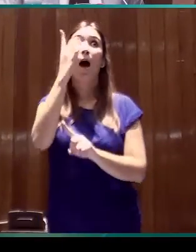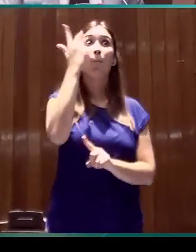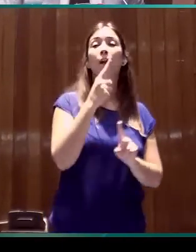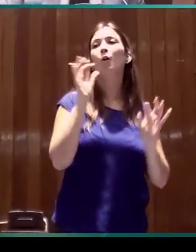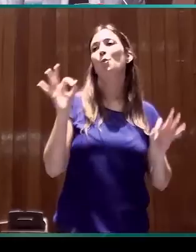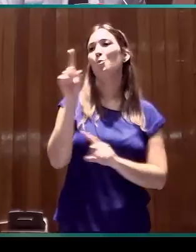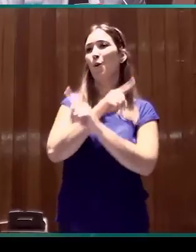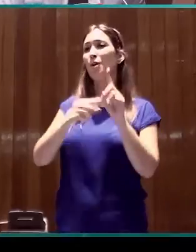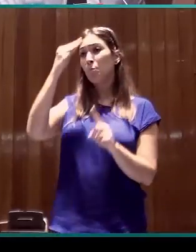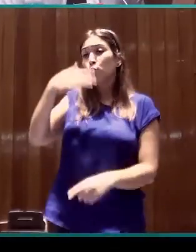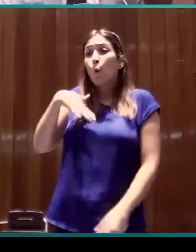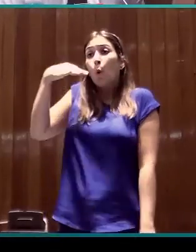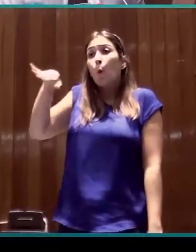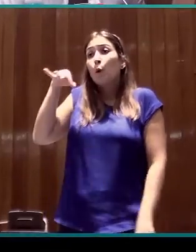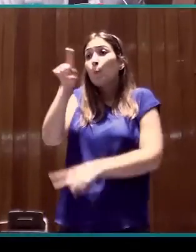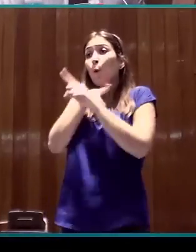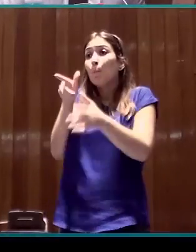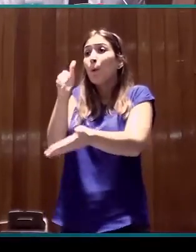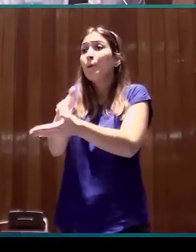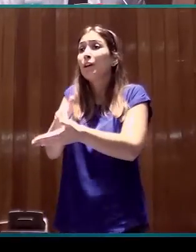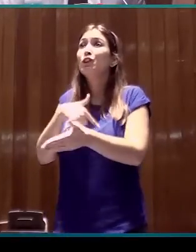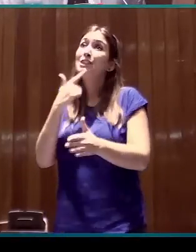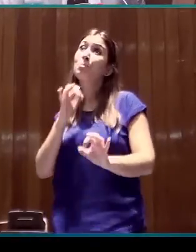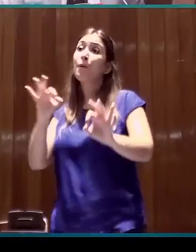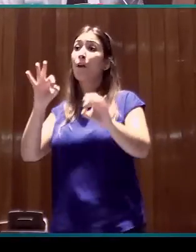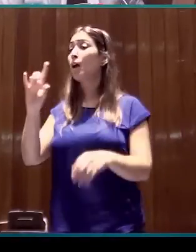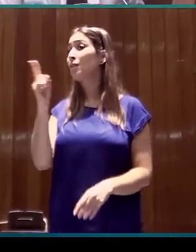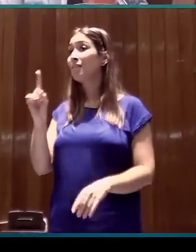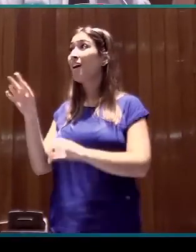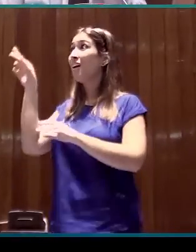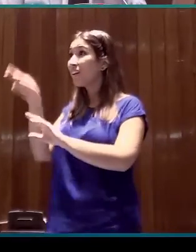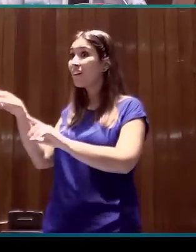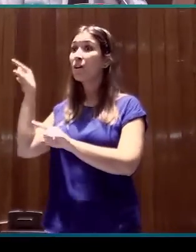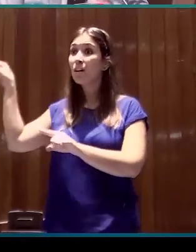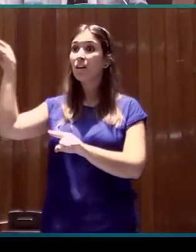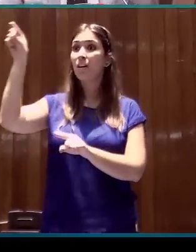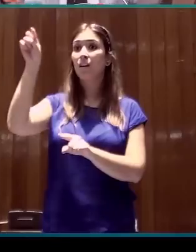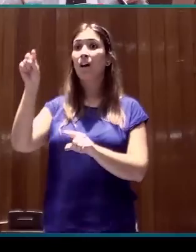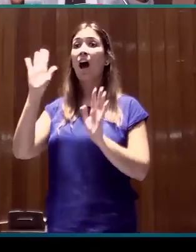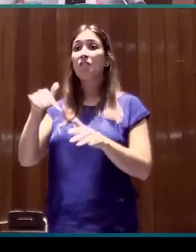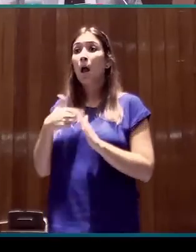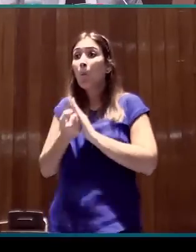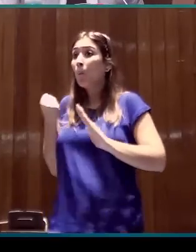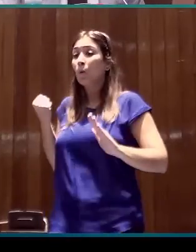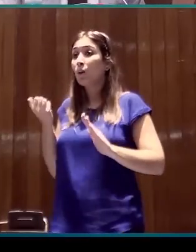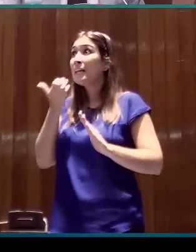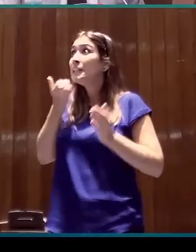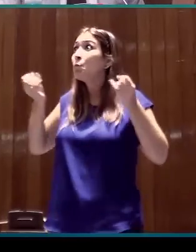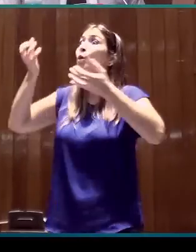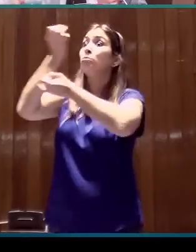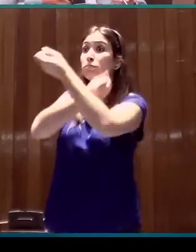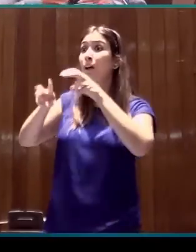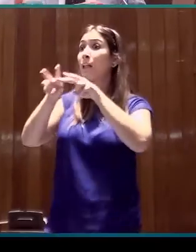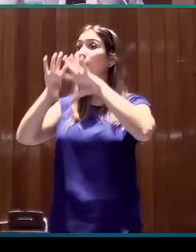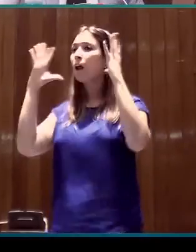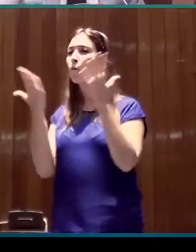En ese sentido, no somos especiales. Con lo cual, si unificamos esfuerzos